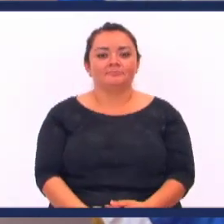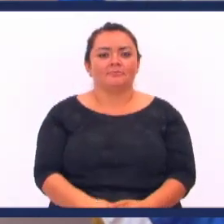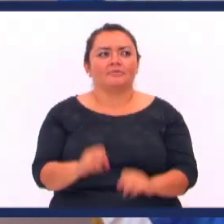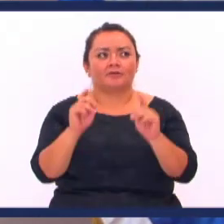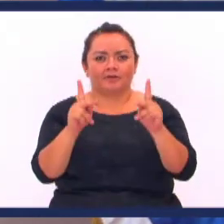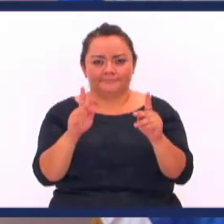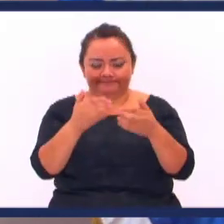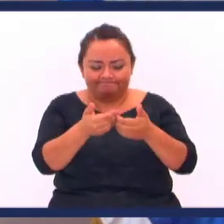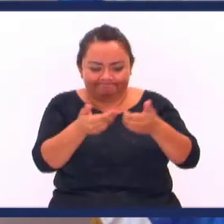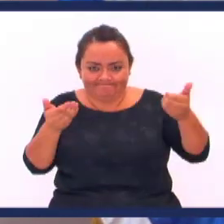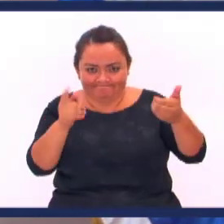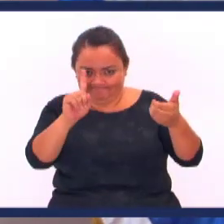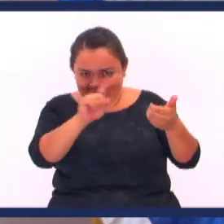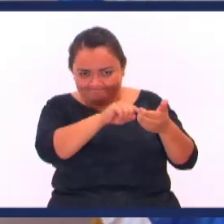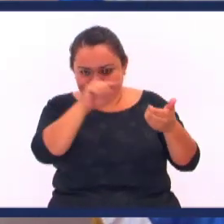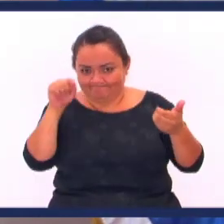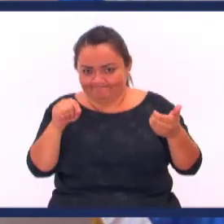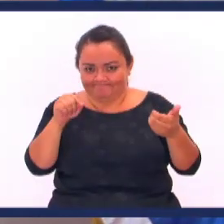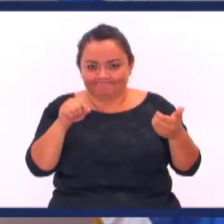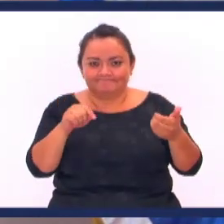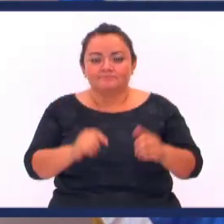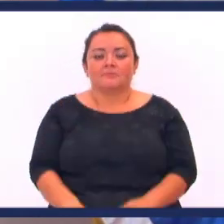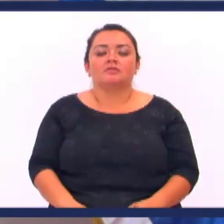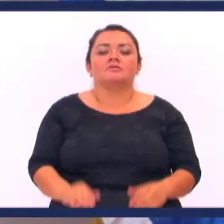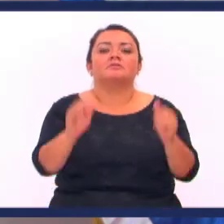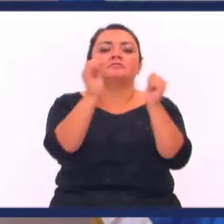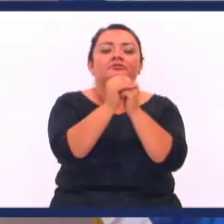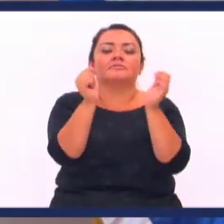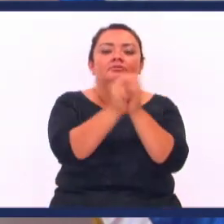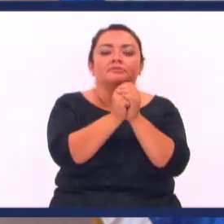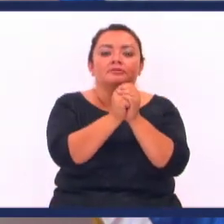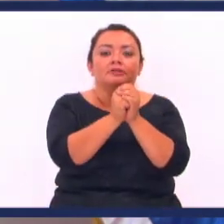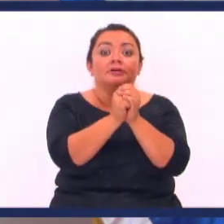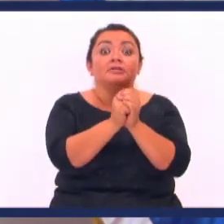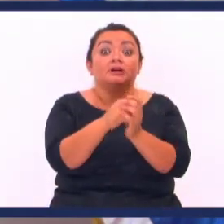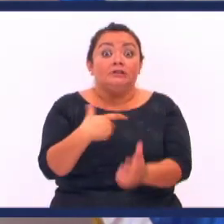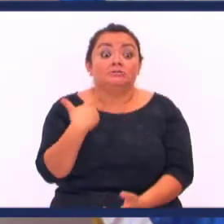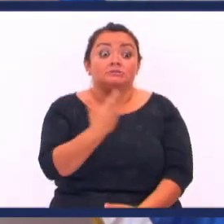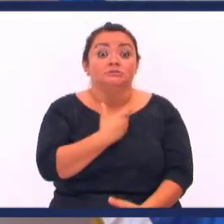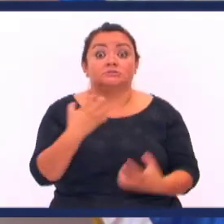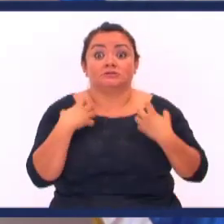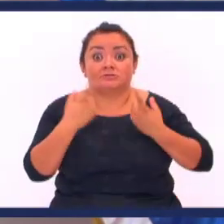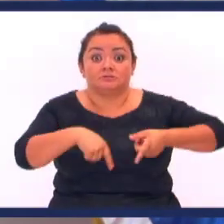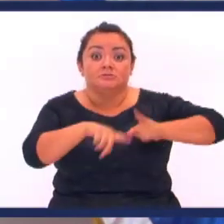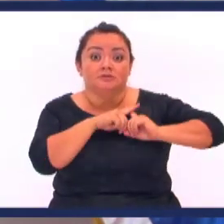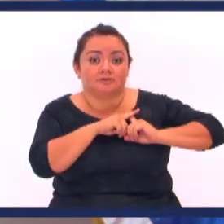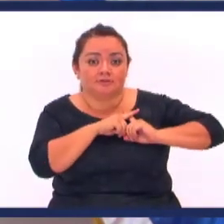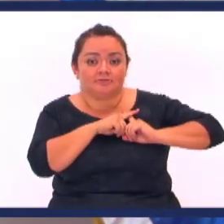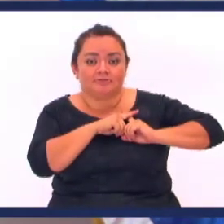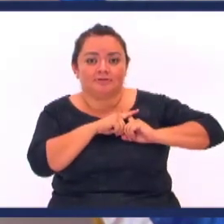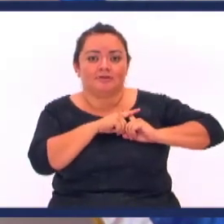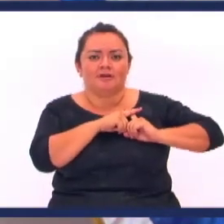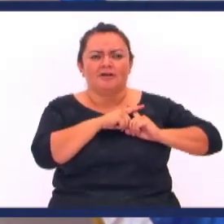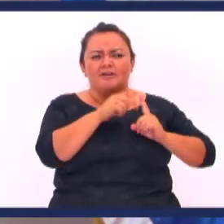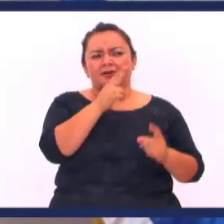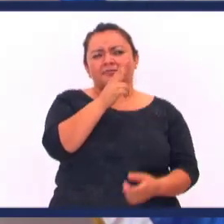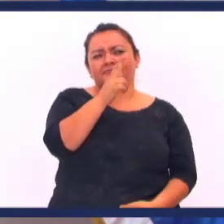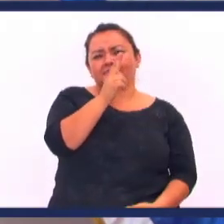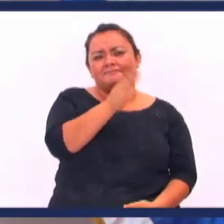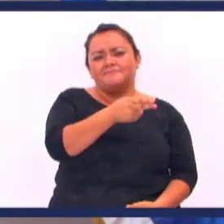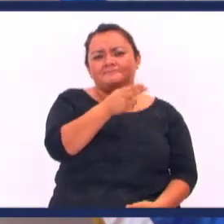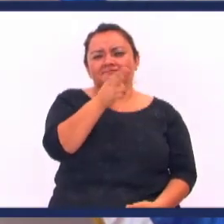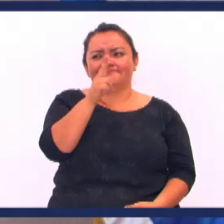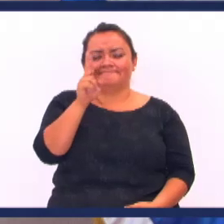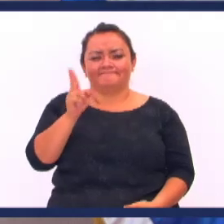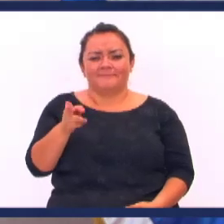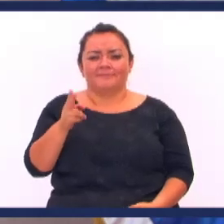Aquí hay una separación Las tribulaciones En la vida del cristiano No tienen la misma razón Que